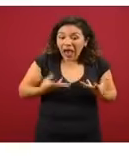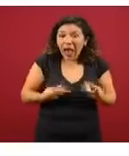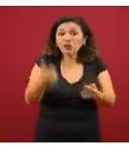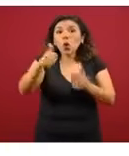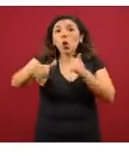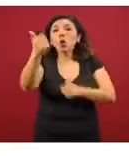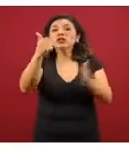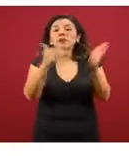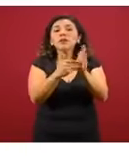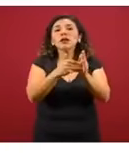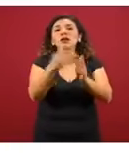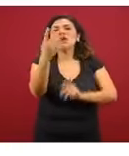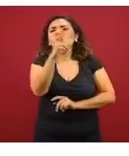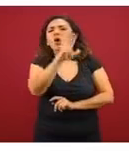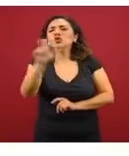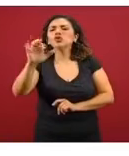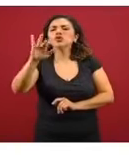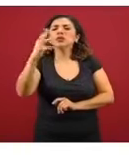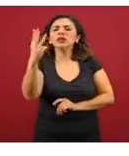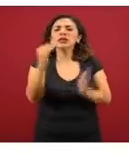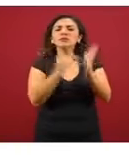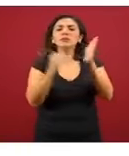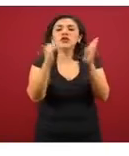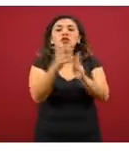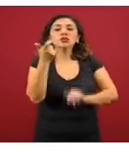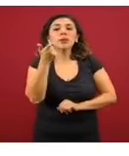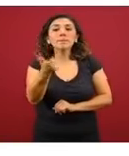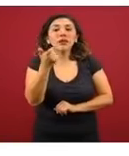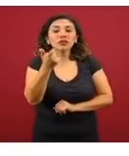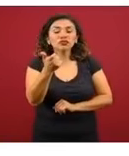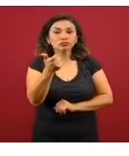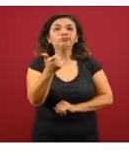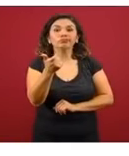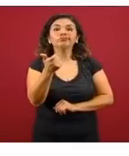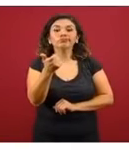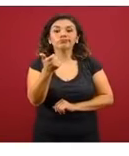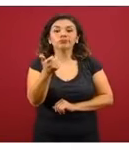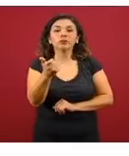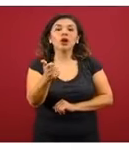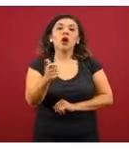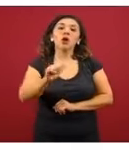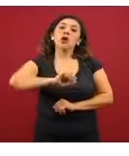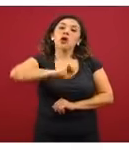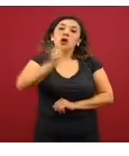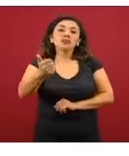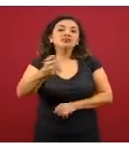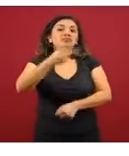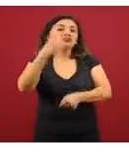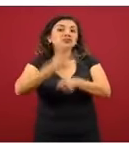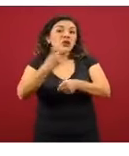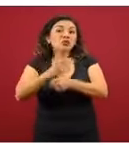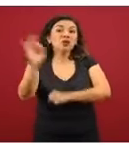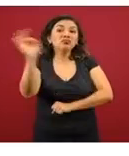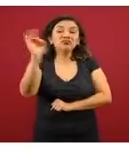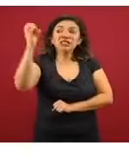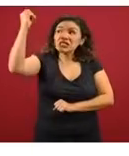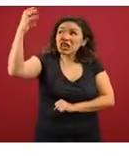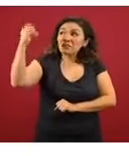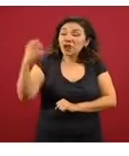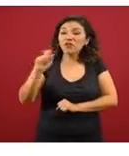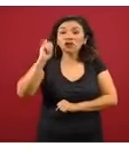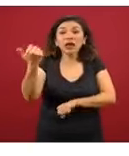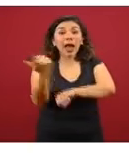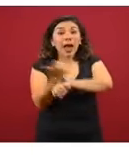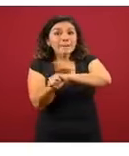853 millones de pesos. En el escenario del semáforo amarillo,